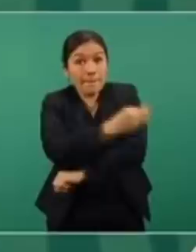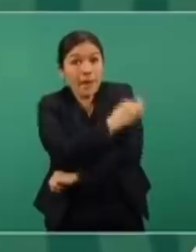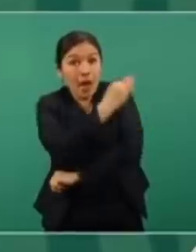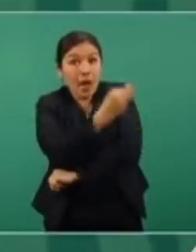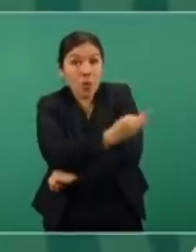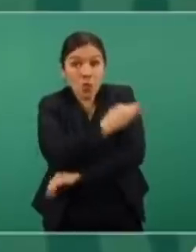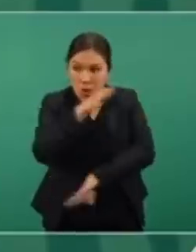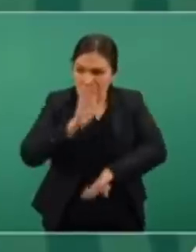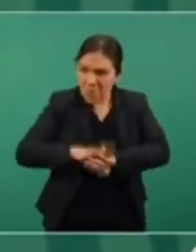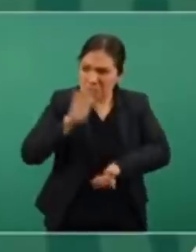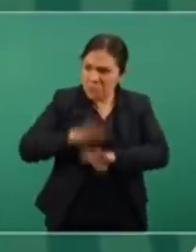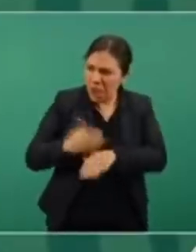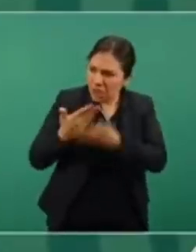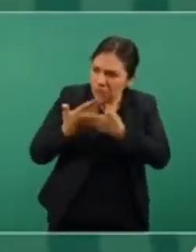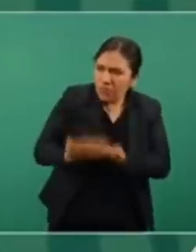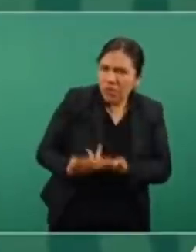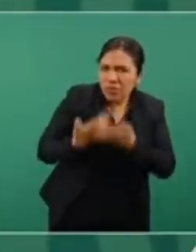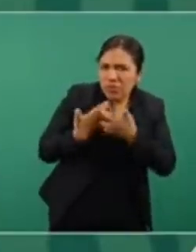suficientes